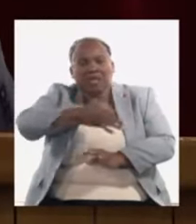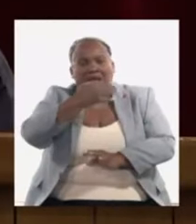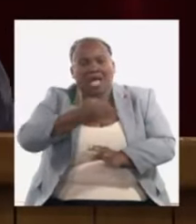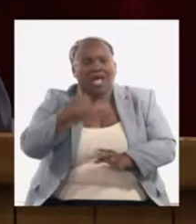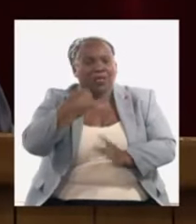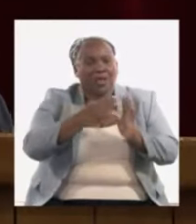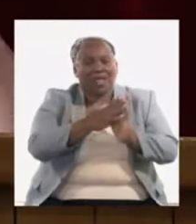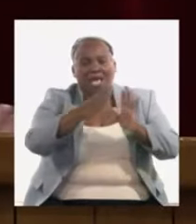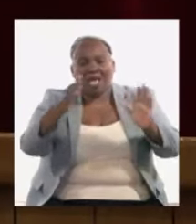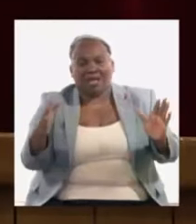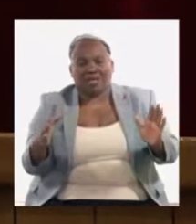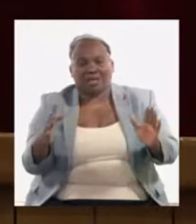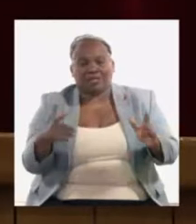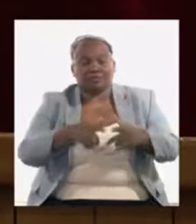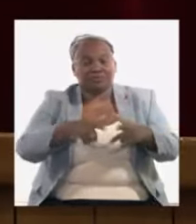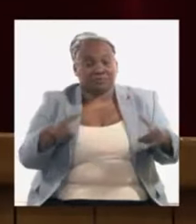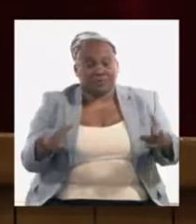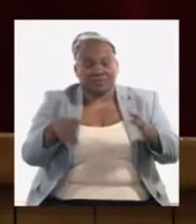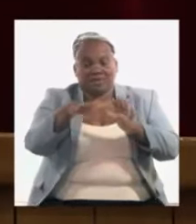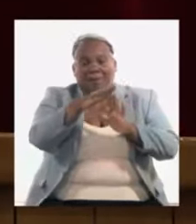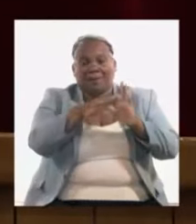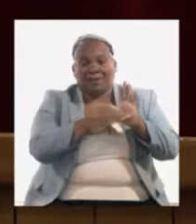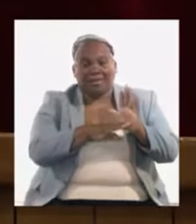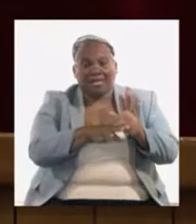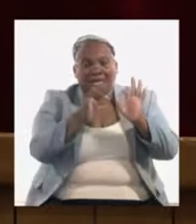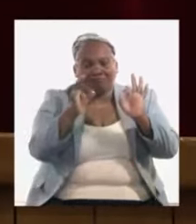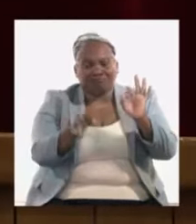se implementarán medidas concretas en esa dirección